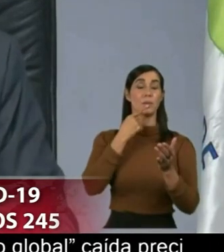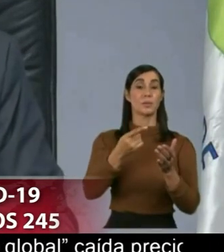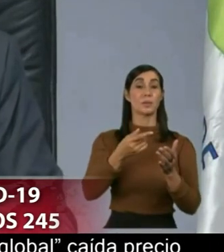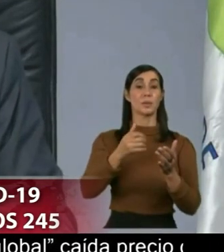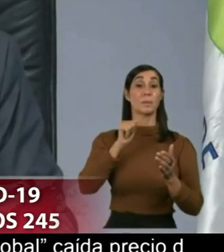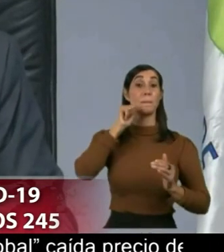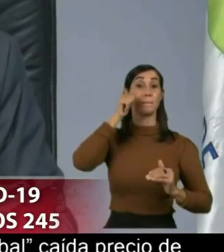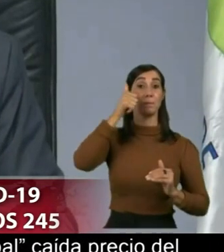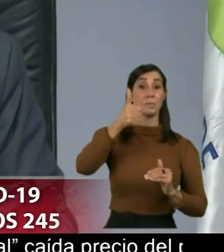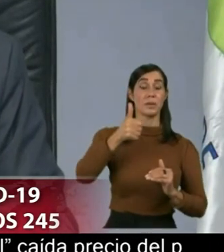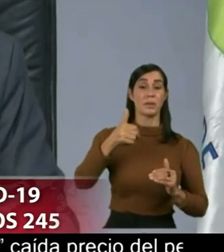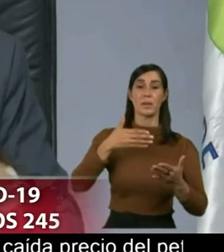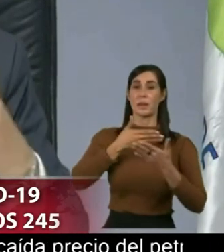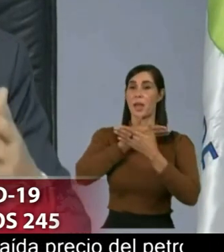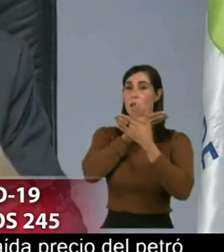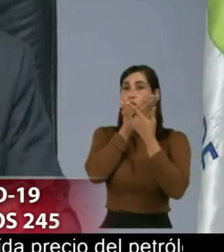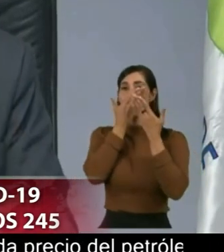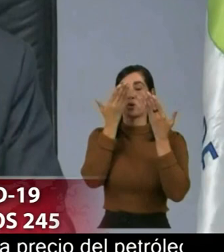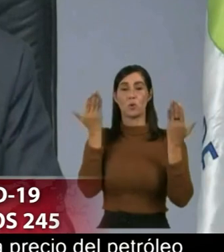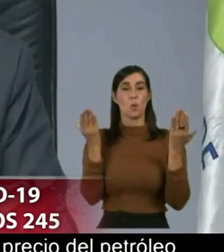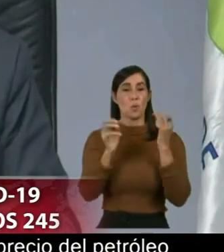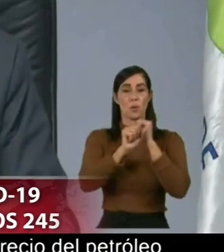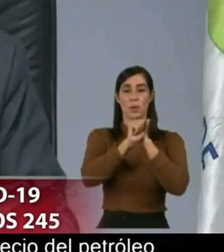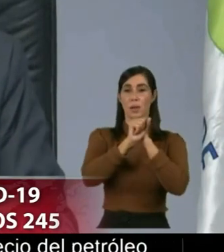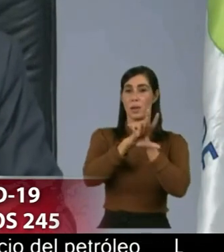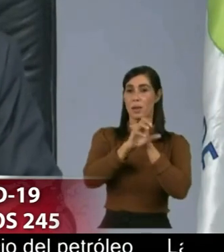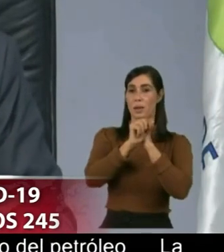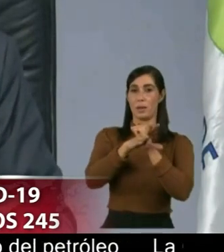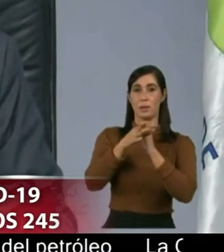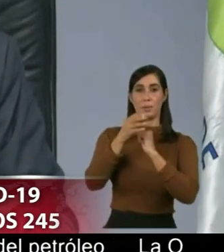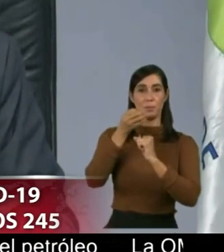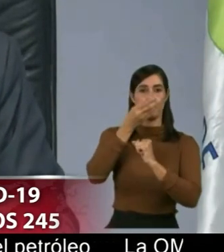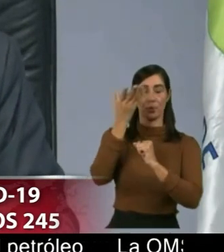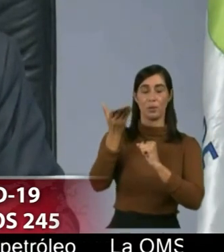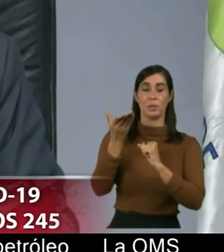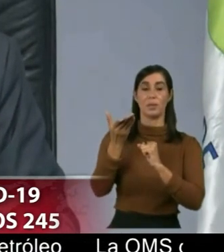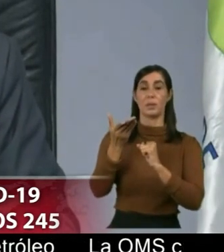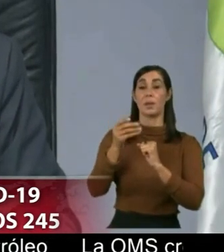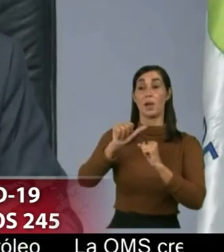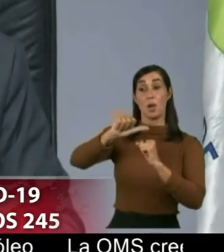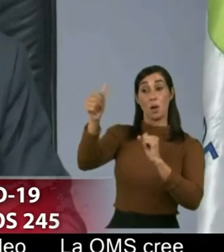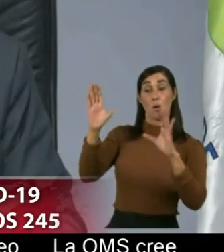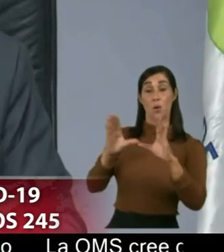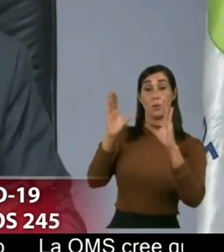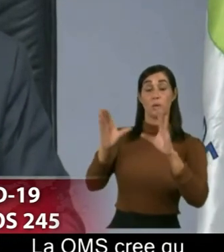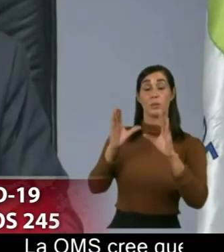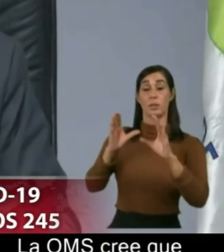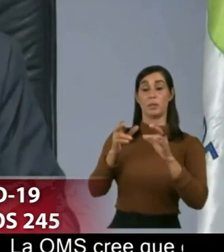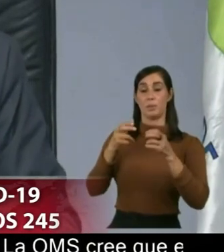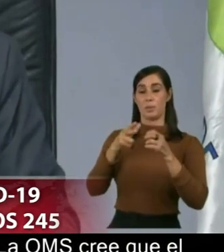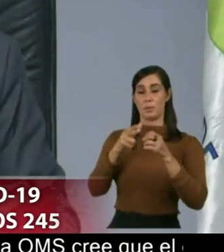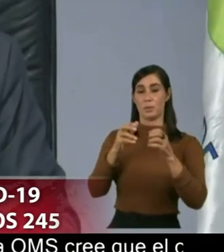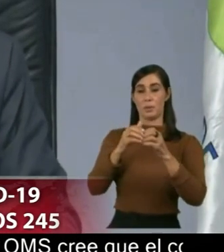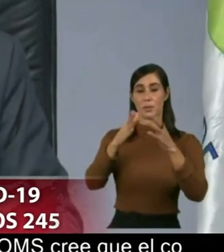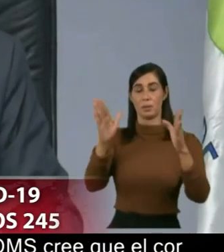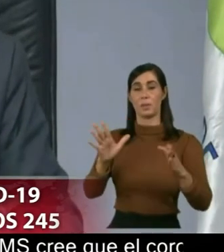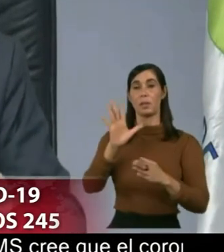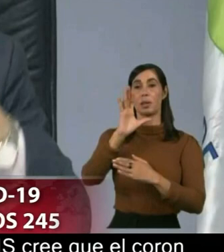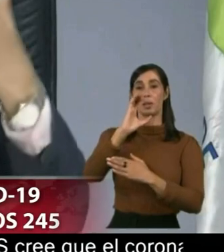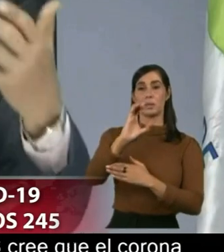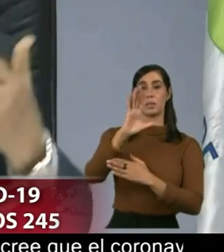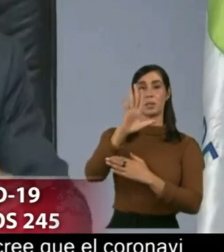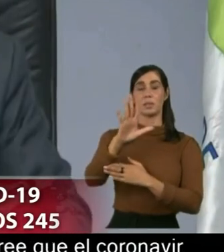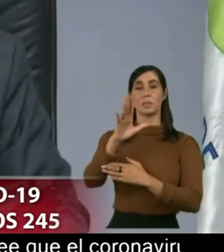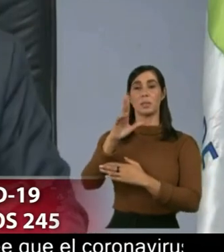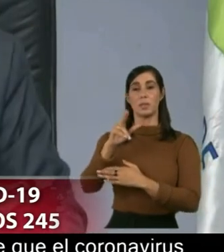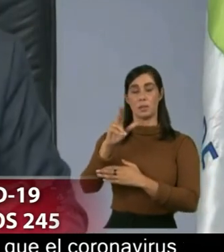el día de mañana no vamos a tener la rueda de prensa debido a la inauguración del C5 en las fuerzas armadas pero